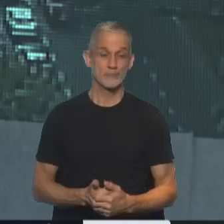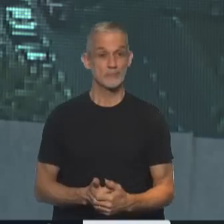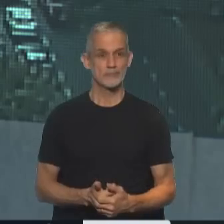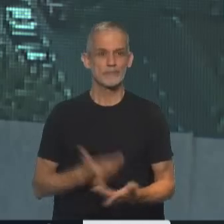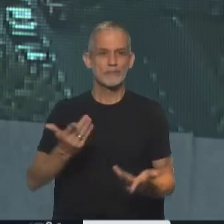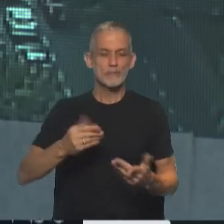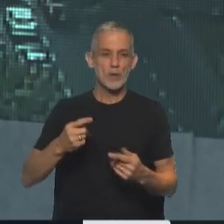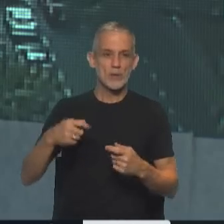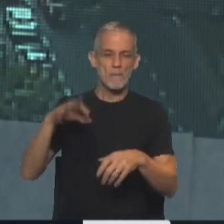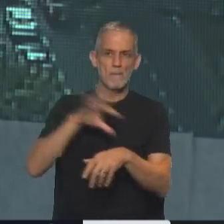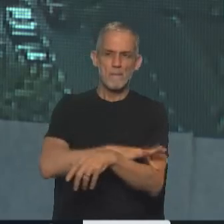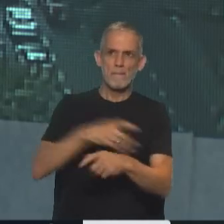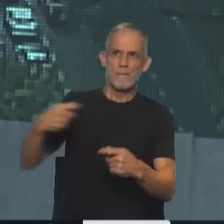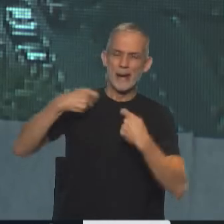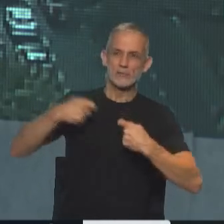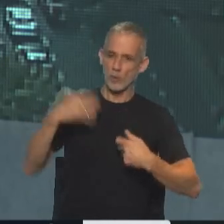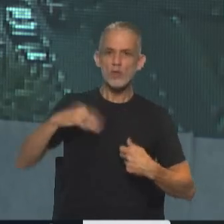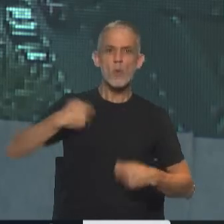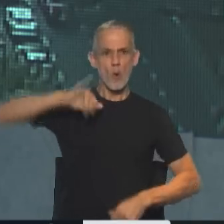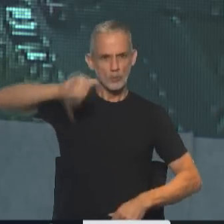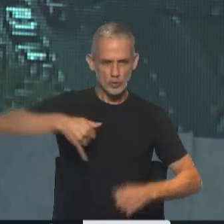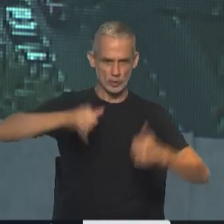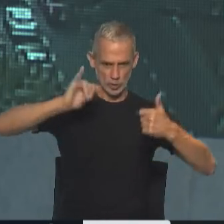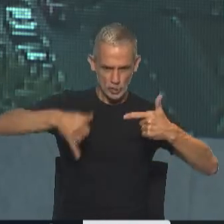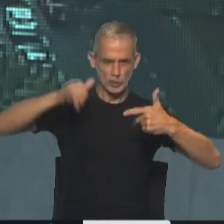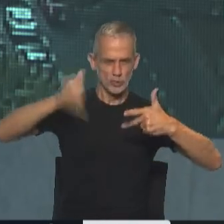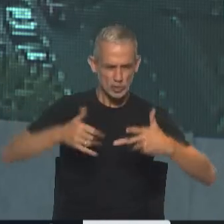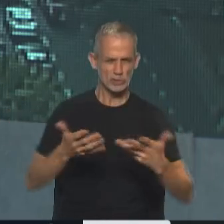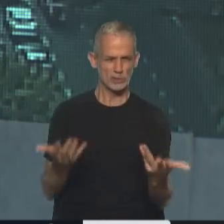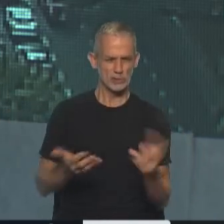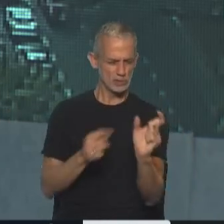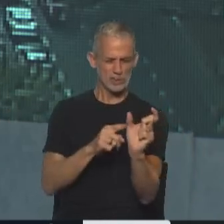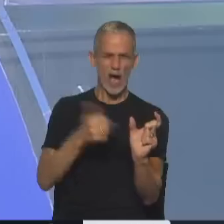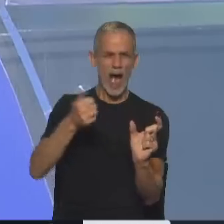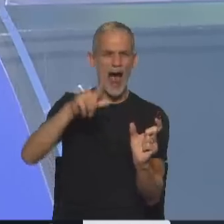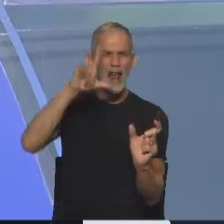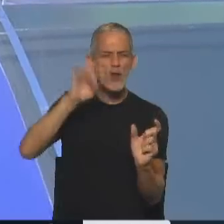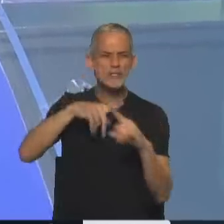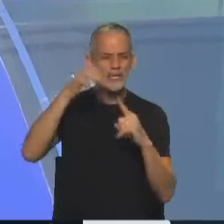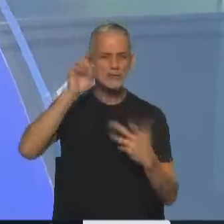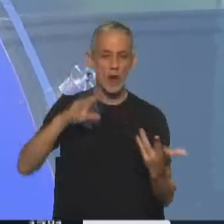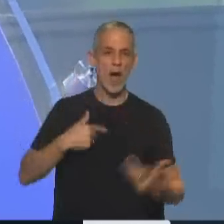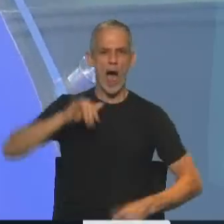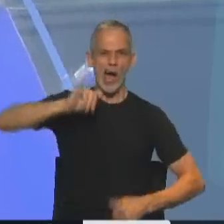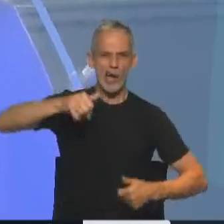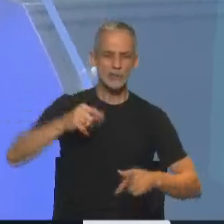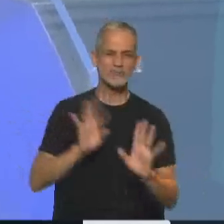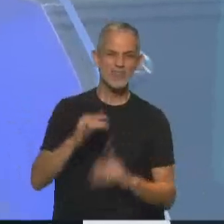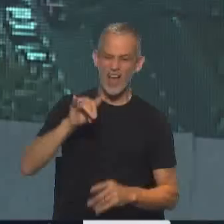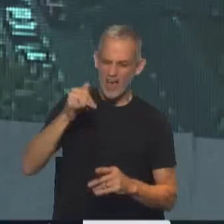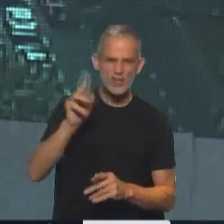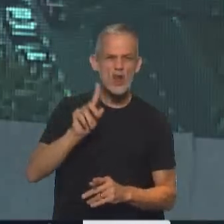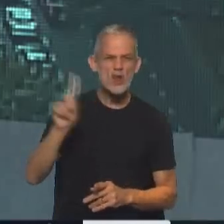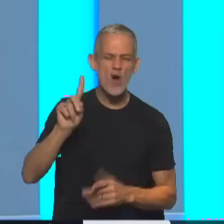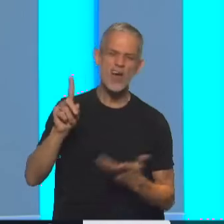La presión de estar siempre disponible, ¿no? A eso nos referimos con la alosexualidad y si esto no ocurre, la cultura determina que algo está